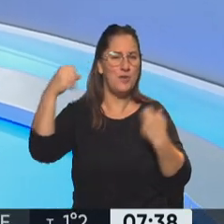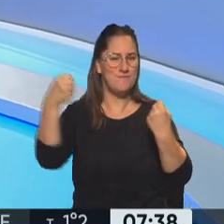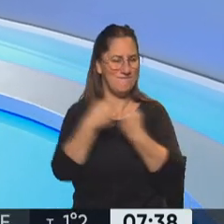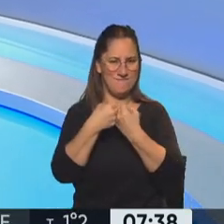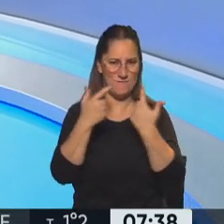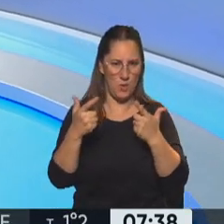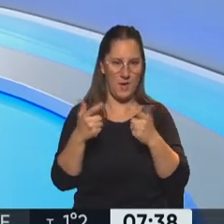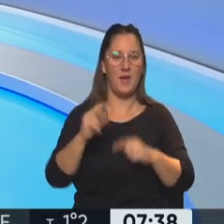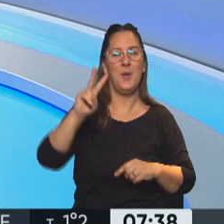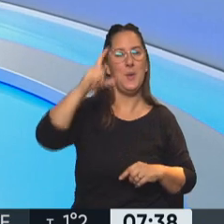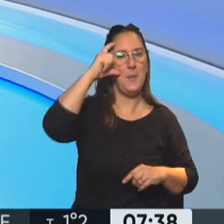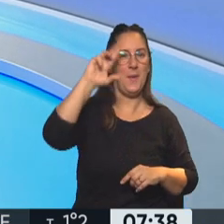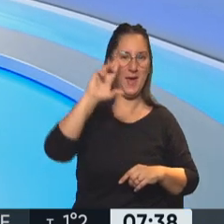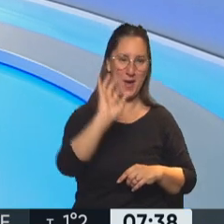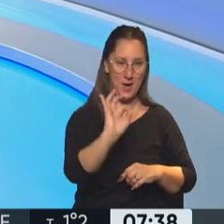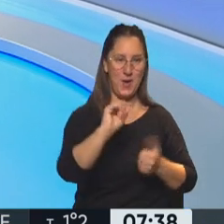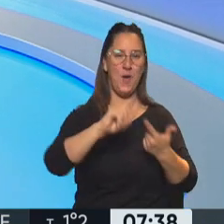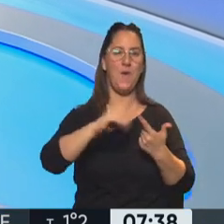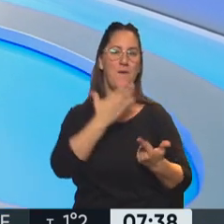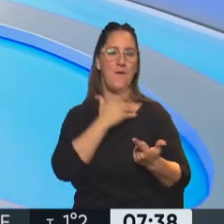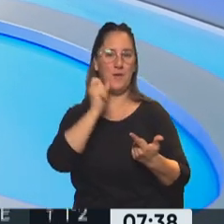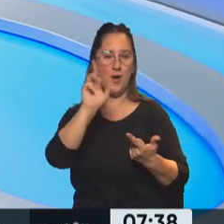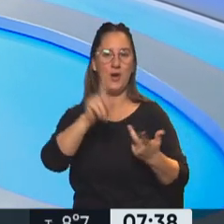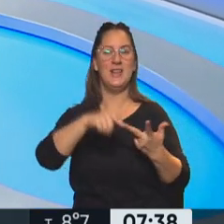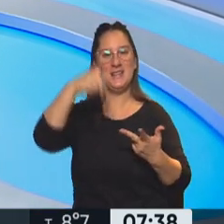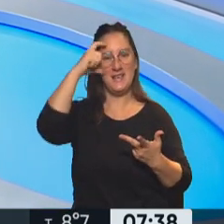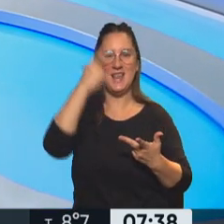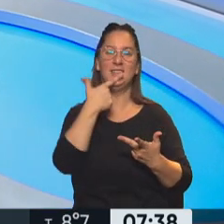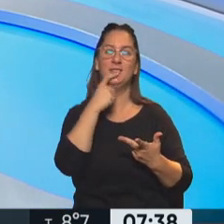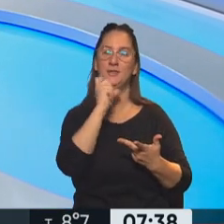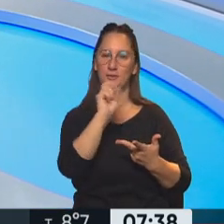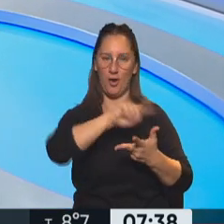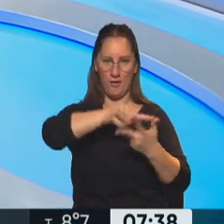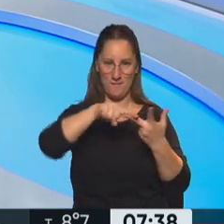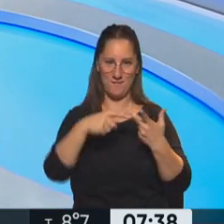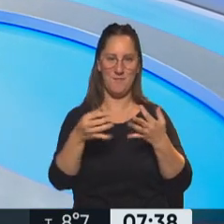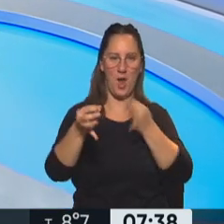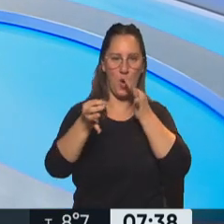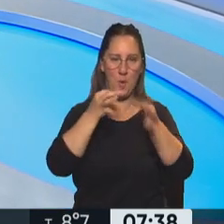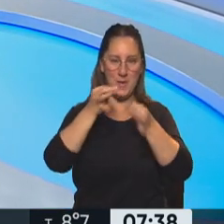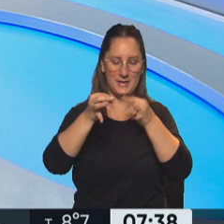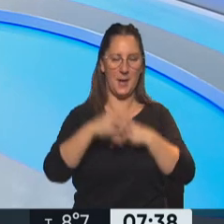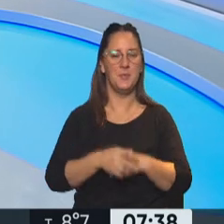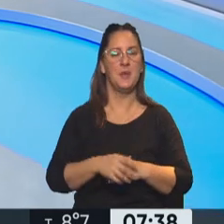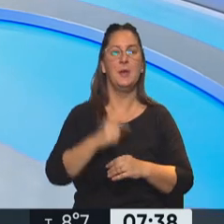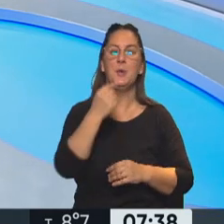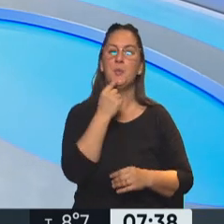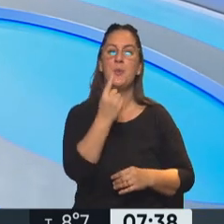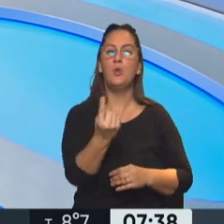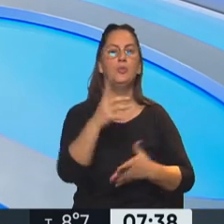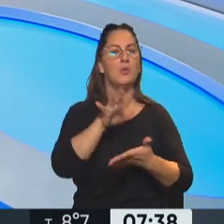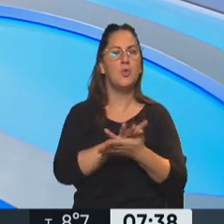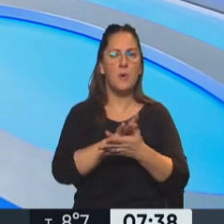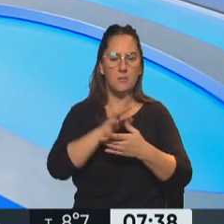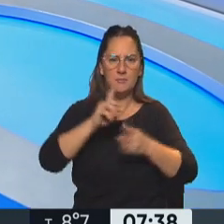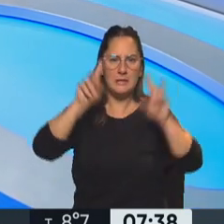saludamos a Verul, Beitia, a Flor Barragán, a Néstor ya lo habíamos visto, así que nos sumamos a la mesa. Y Vero, a ver, ¿cómo sigue políticamente